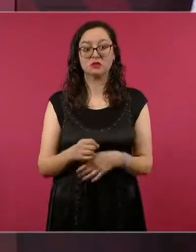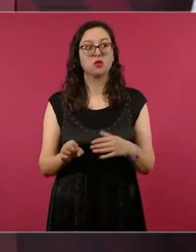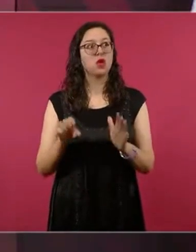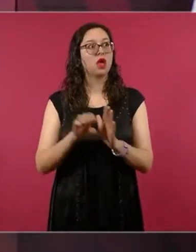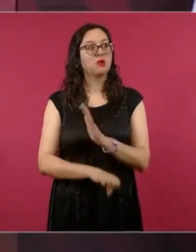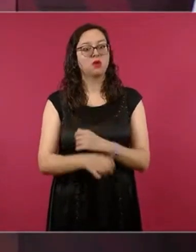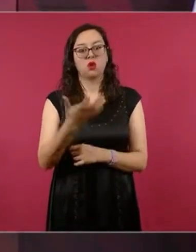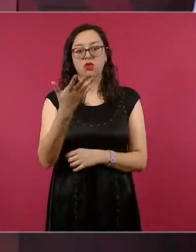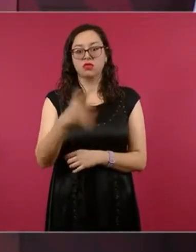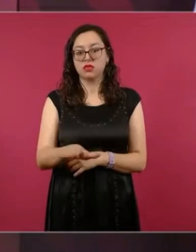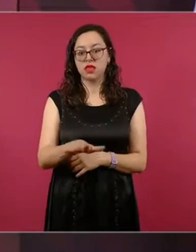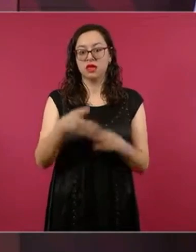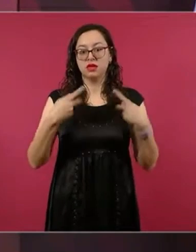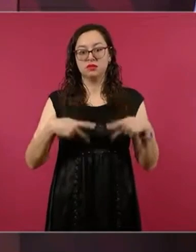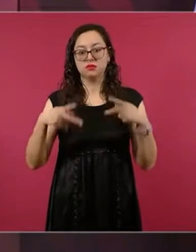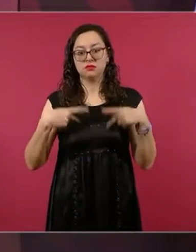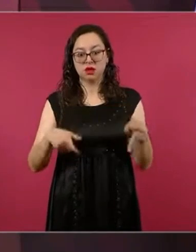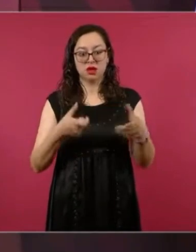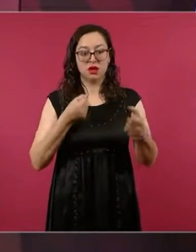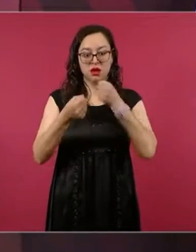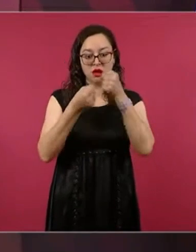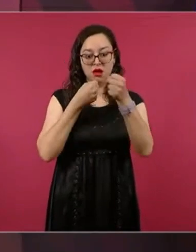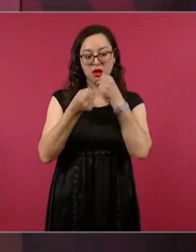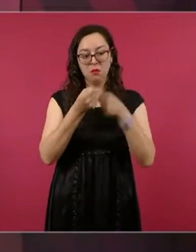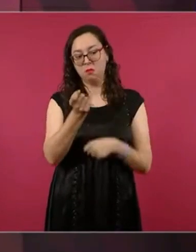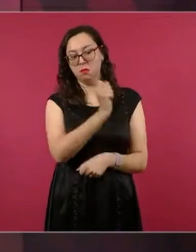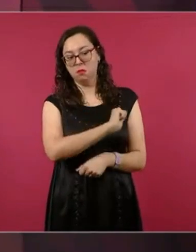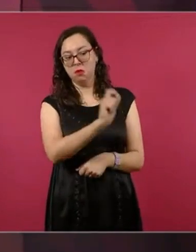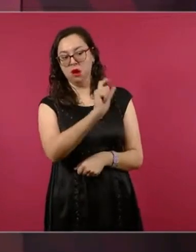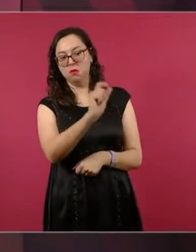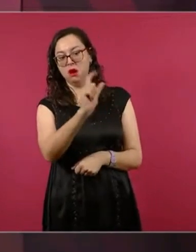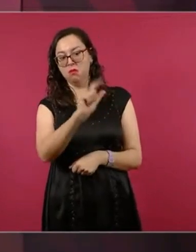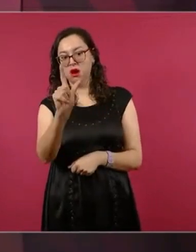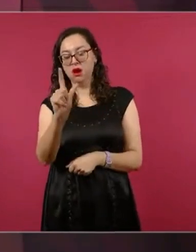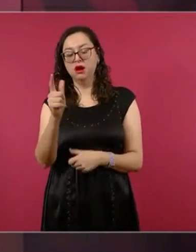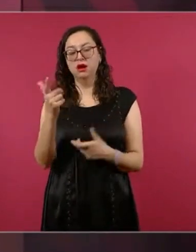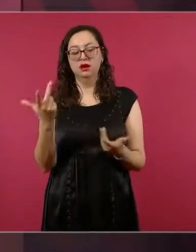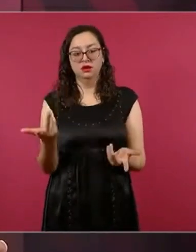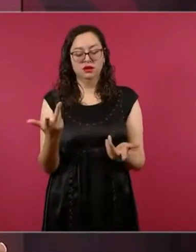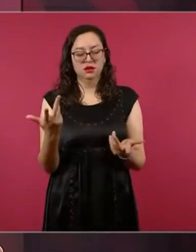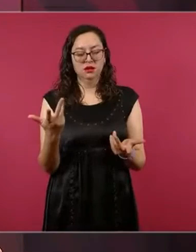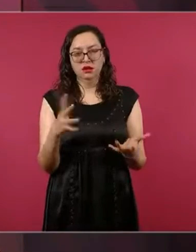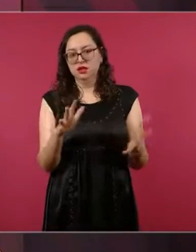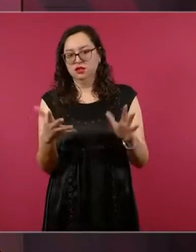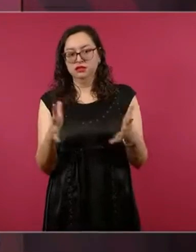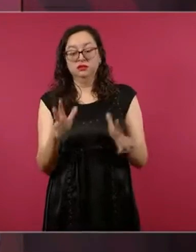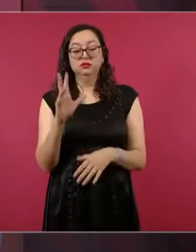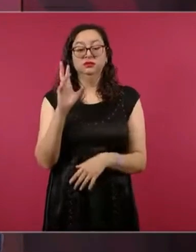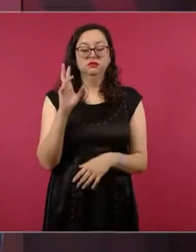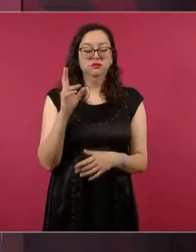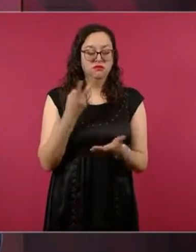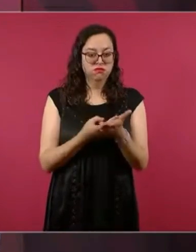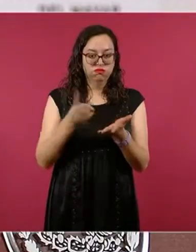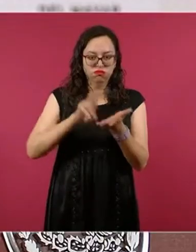que ganan en promedio 30 veces